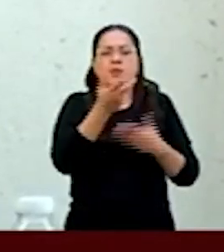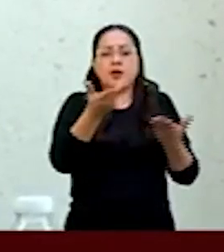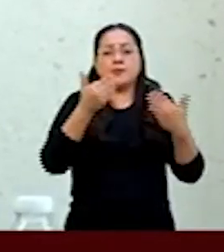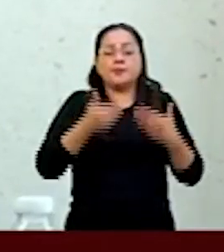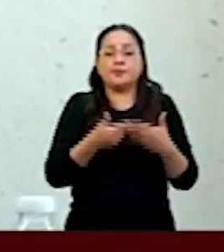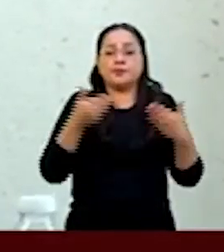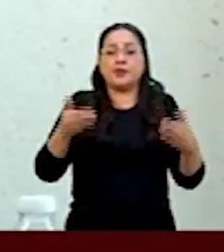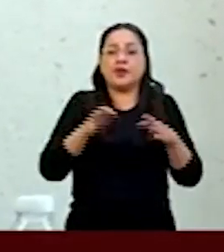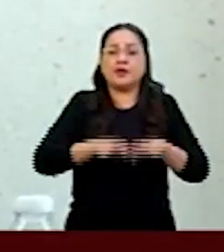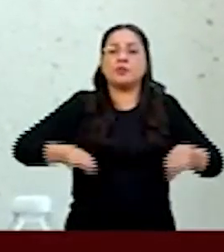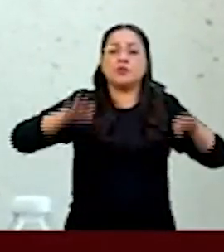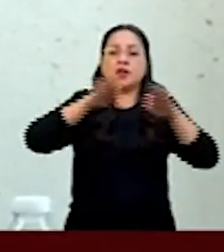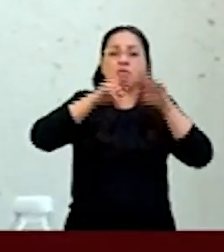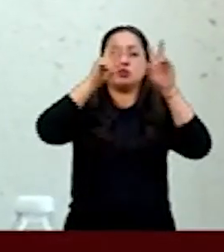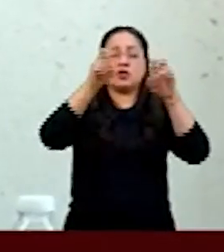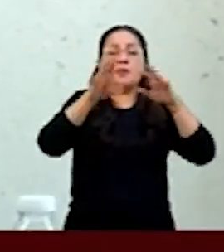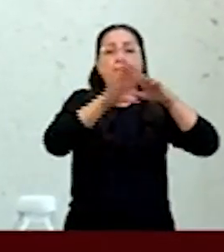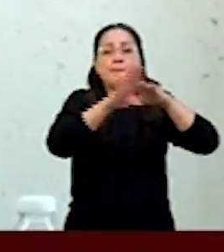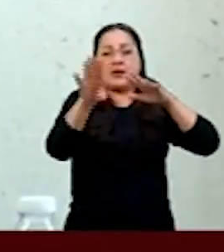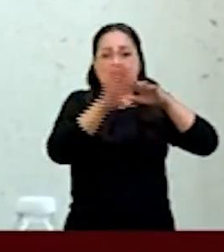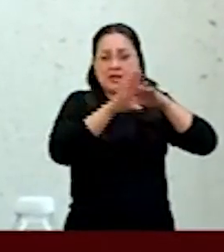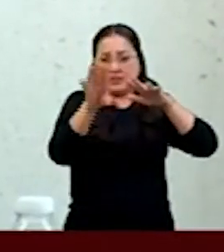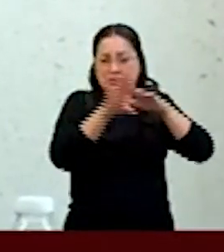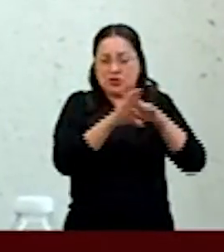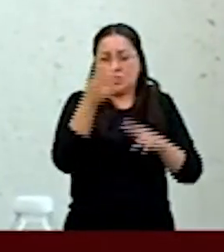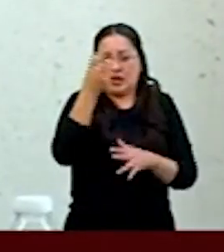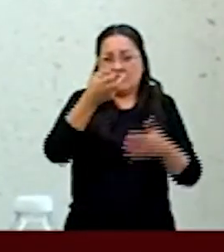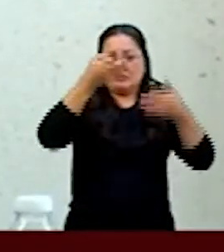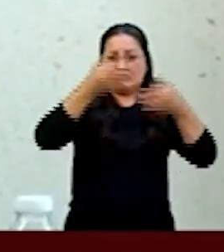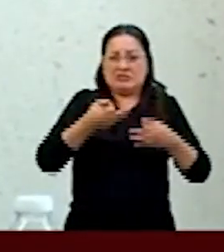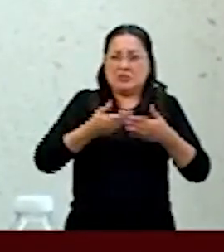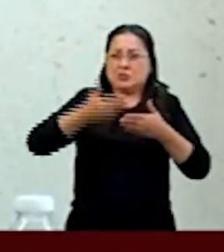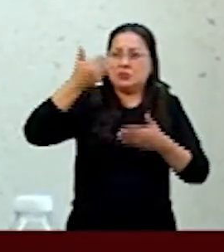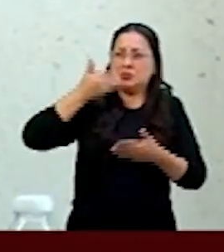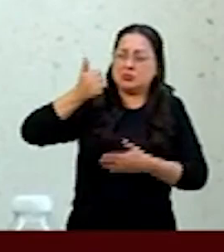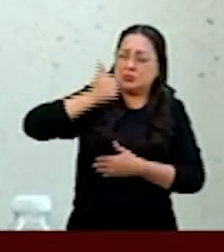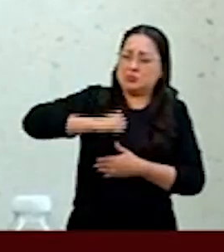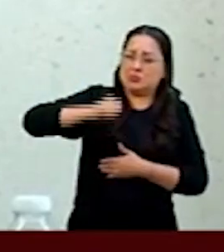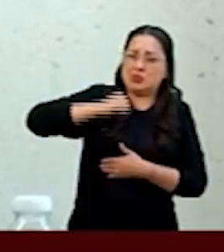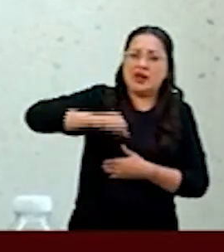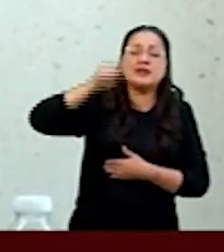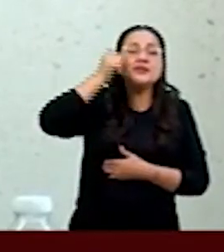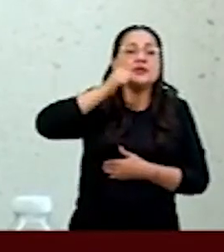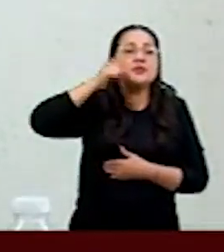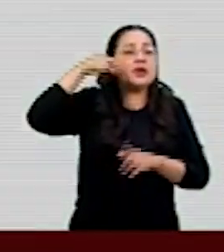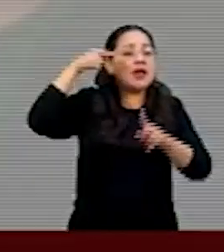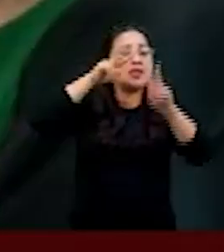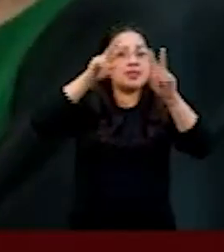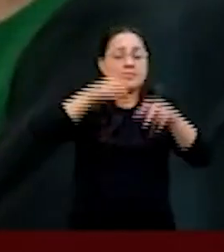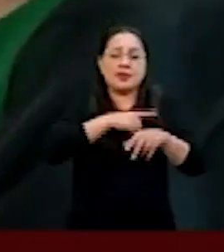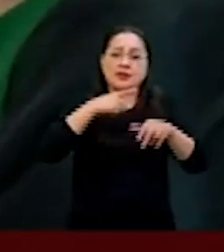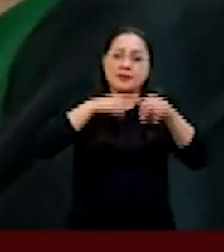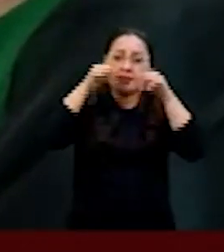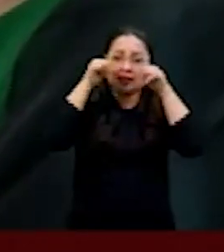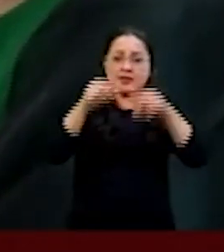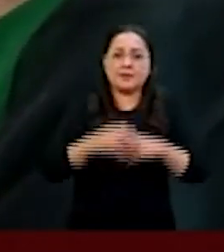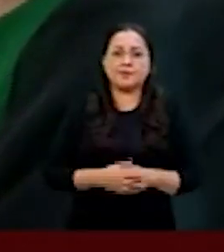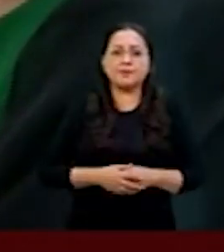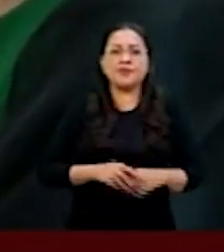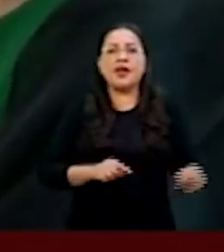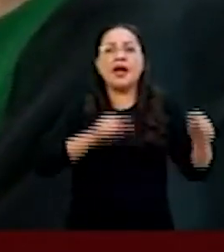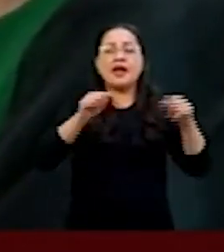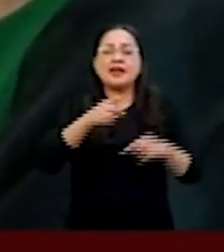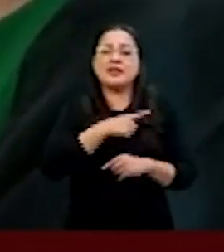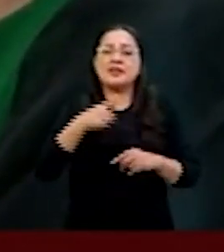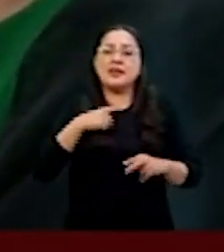importantes, el tema migratorio, que eso viene del origen de la humanidad y es un tema que sí lo tenemos que abordar. Tenemos que reconocer